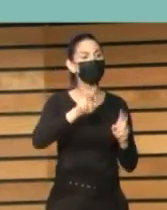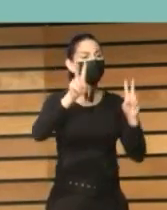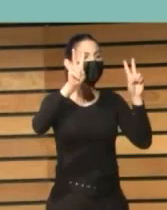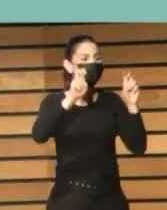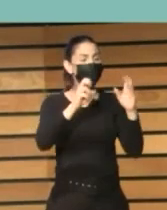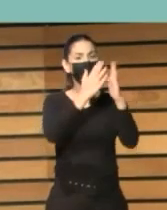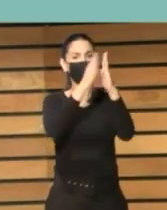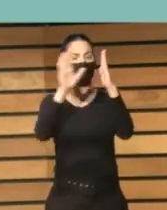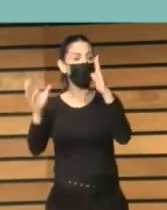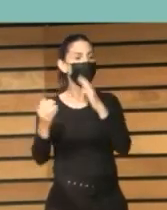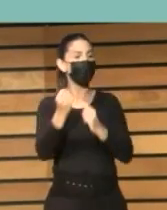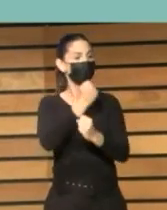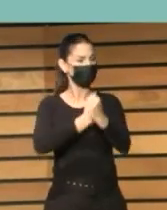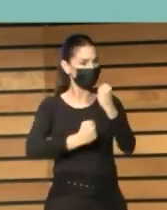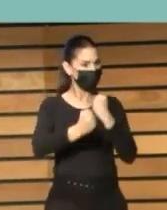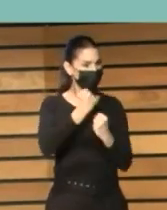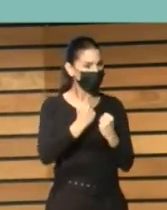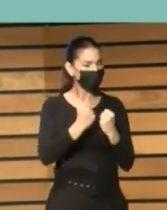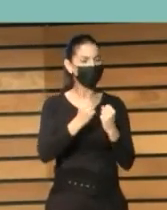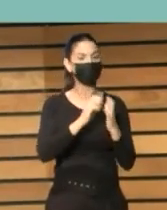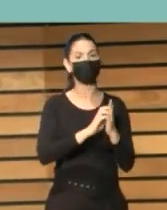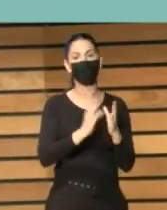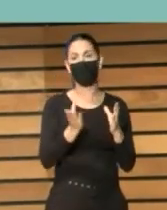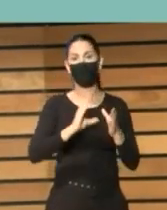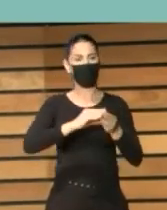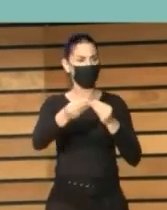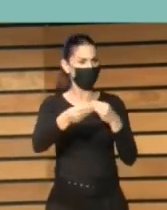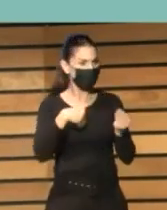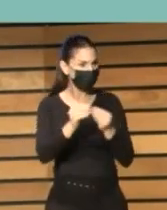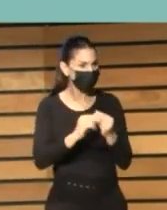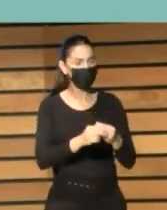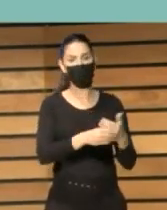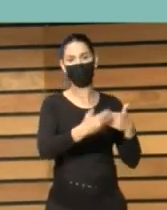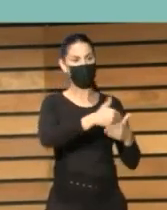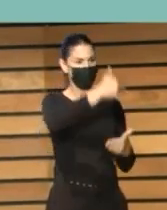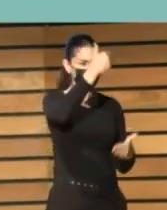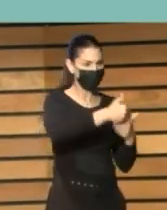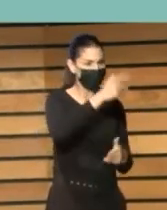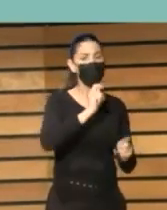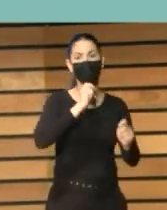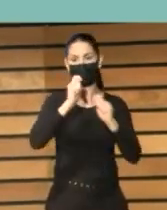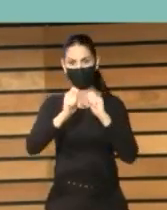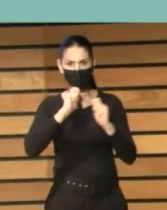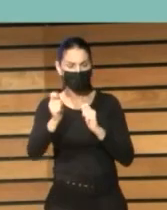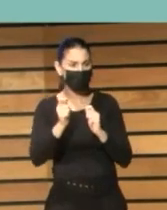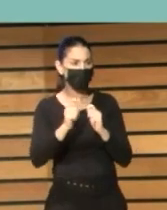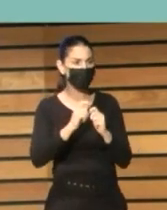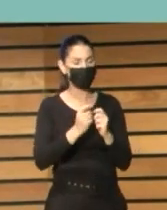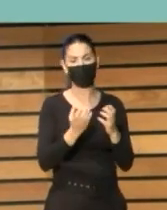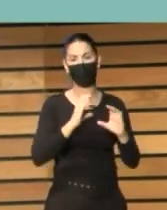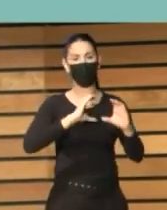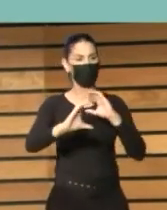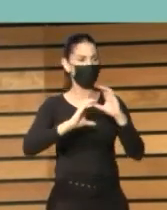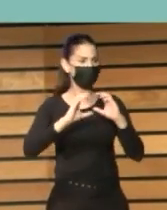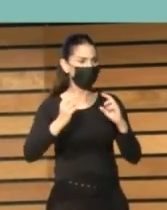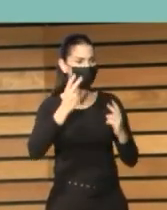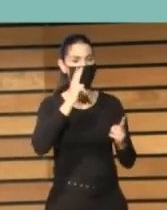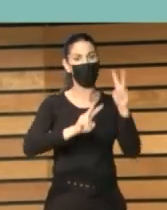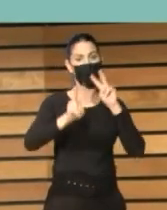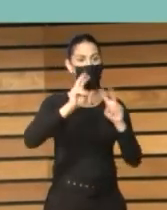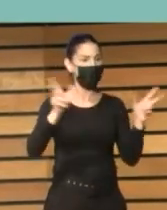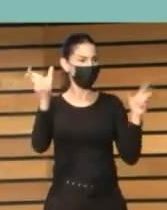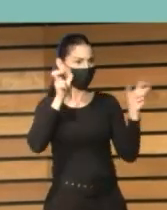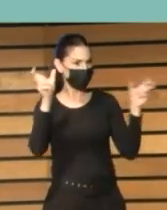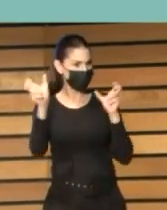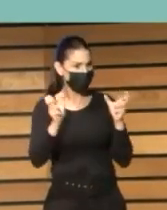biblioteconomía y documentación, de la pedagogía, de la tecnología, del periodismo, de la comunicación audiovisual, pues, de la UOC, la Universidad Rey Juan Carlos,